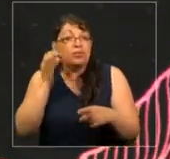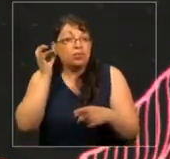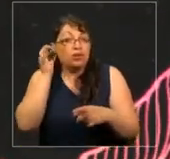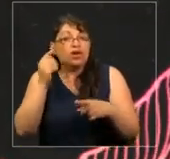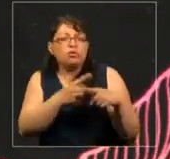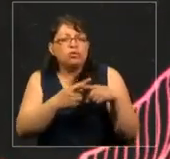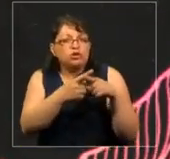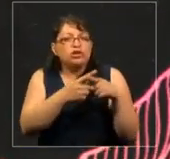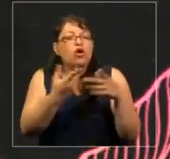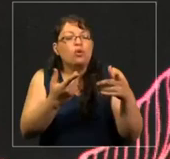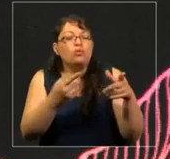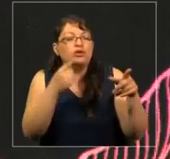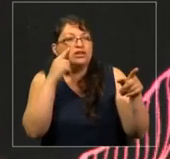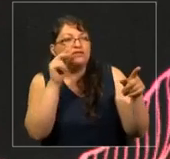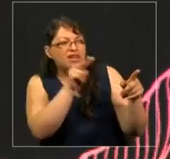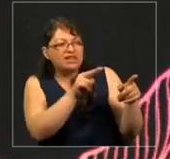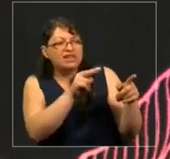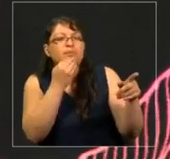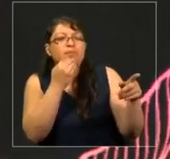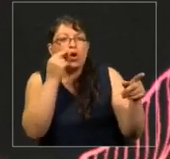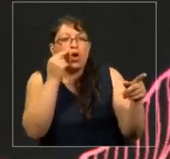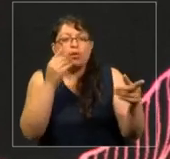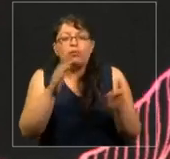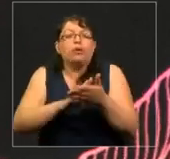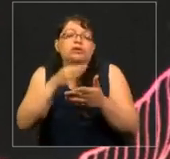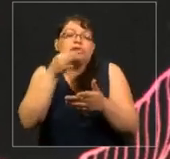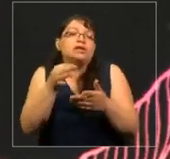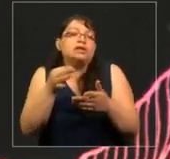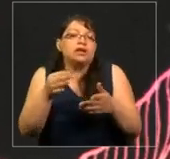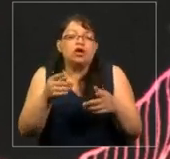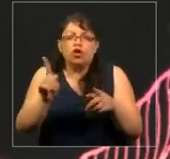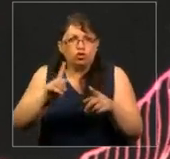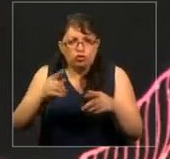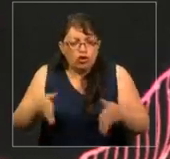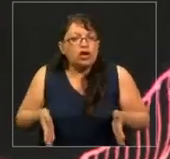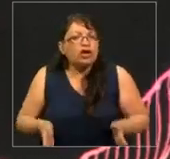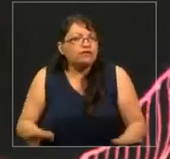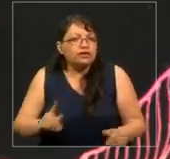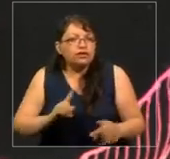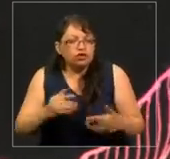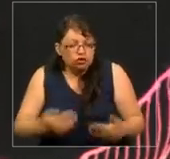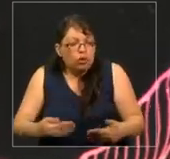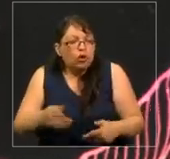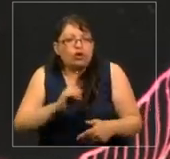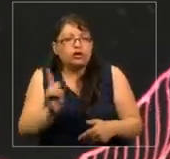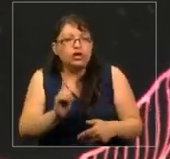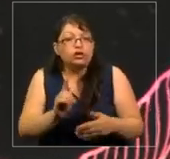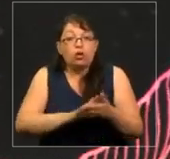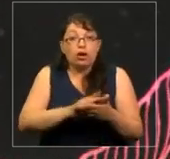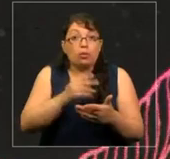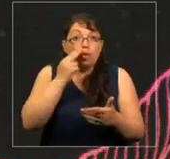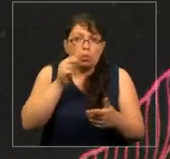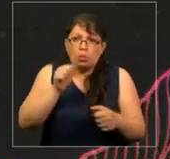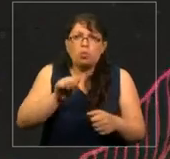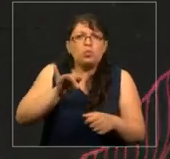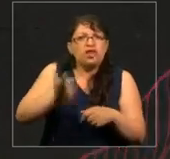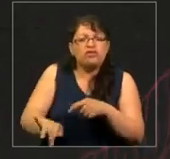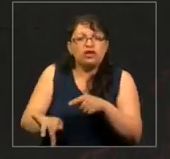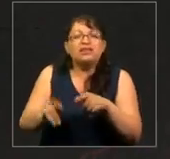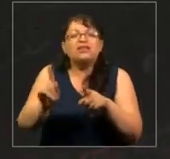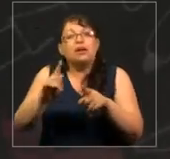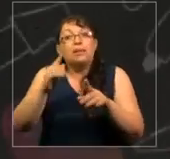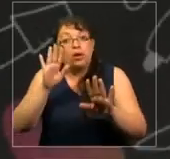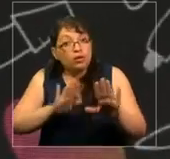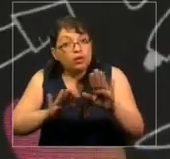y no uses una minifalda o alguien puede, un hombre puede violarte, no salgas